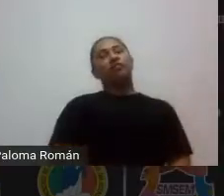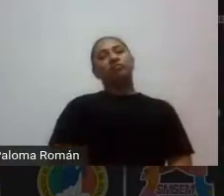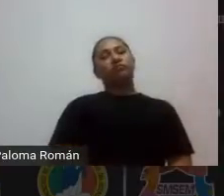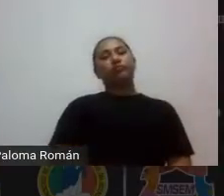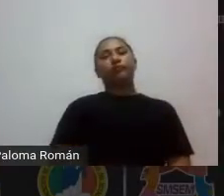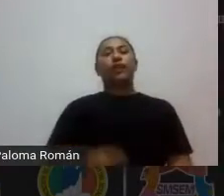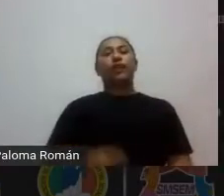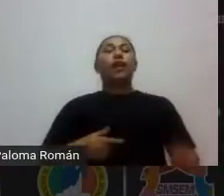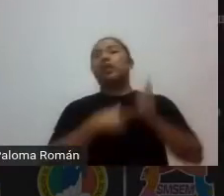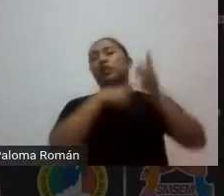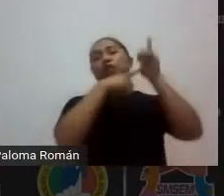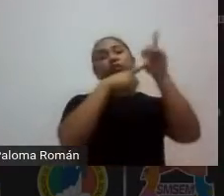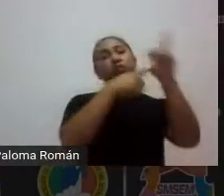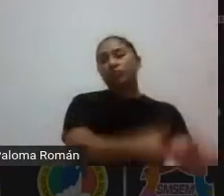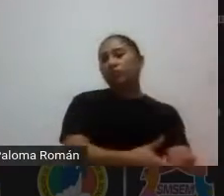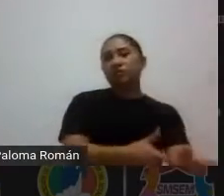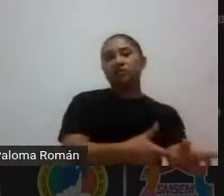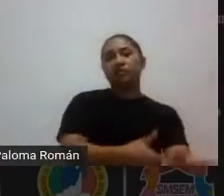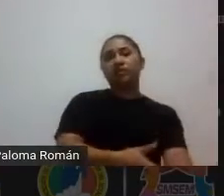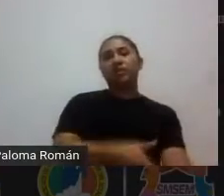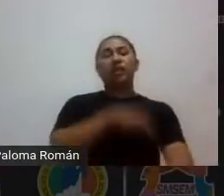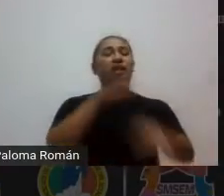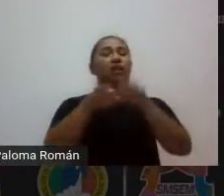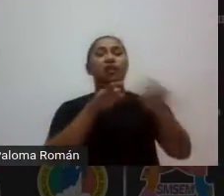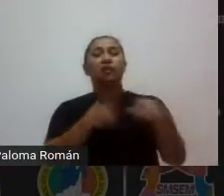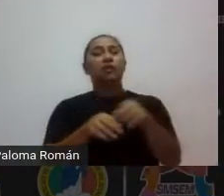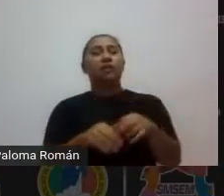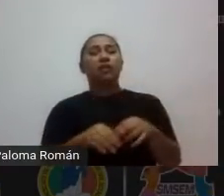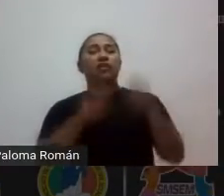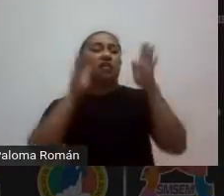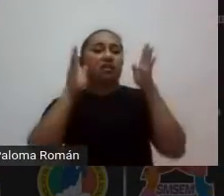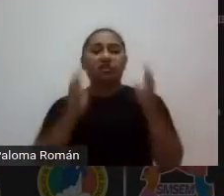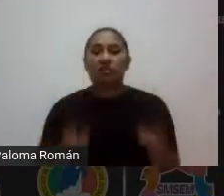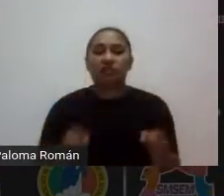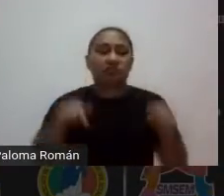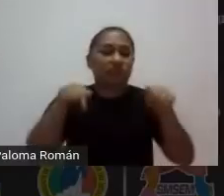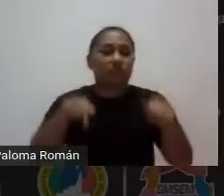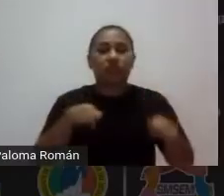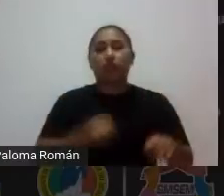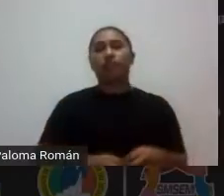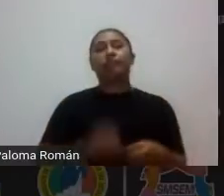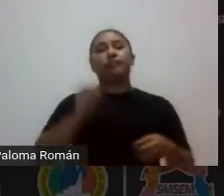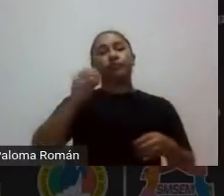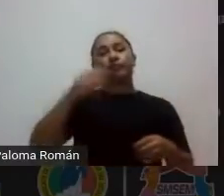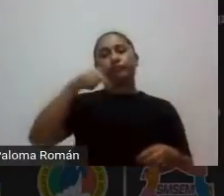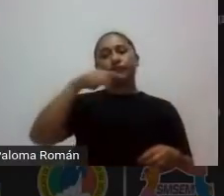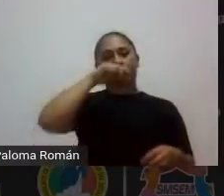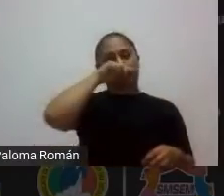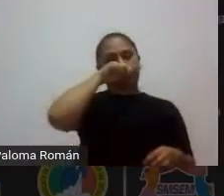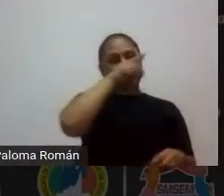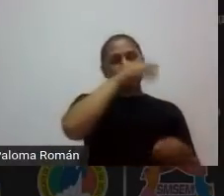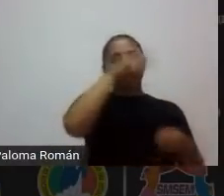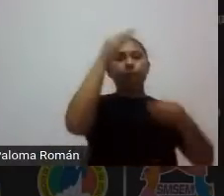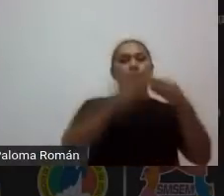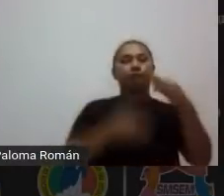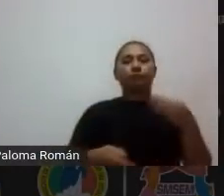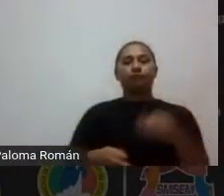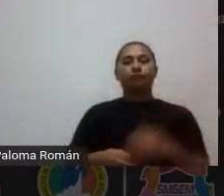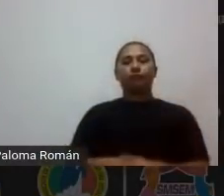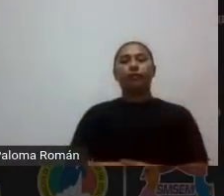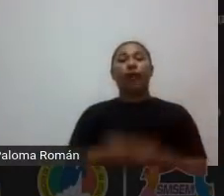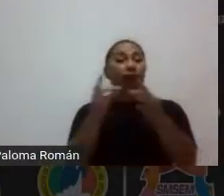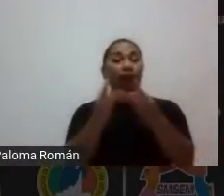se quedaron en el proceso igualitito ok pues yo con esto termino a bueno algo muy